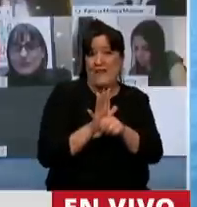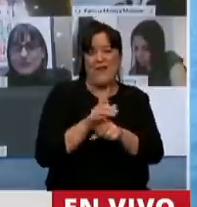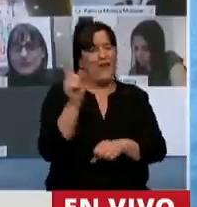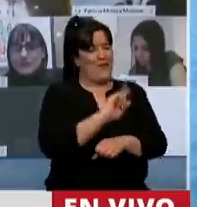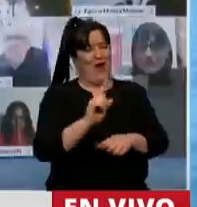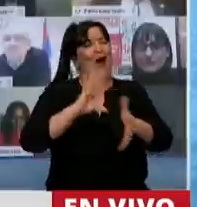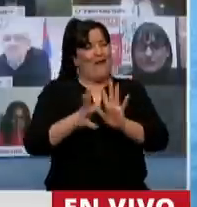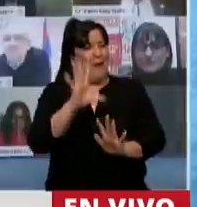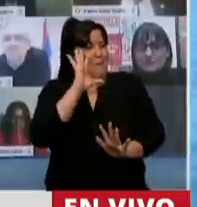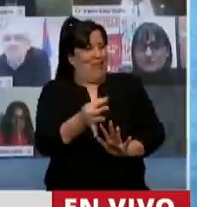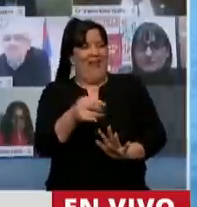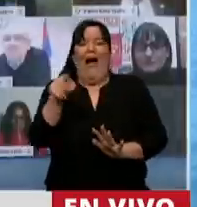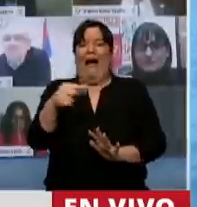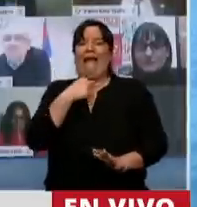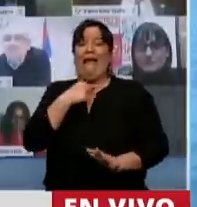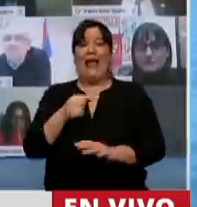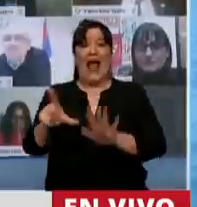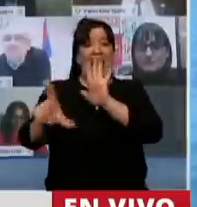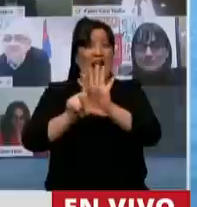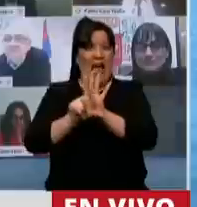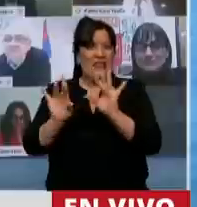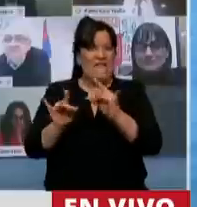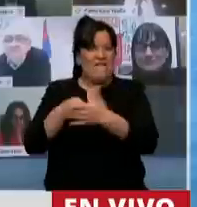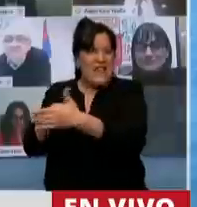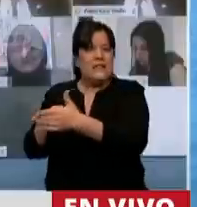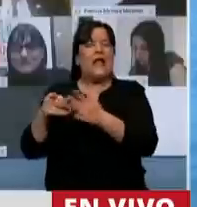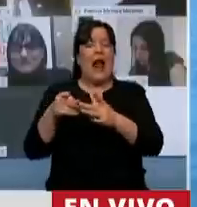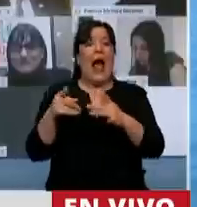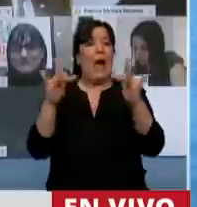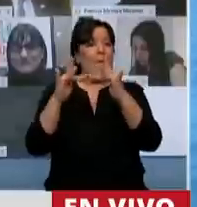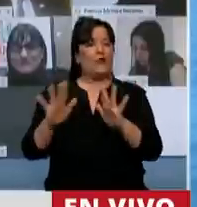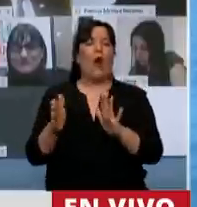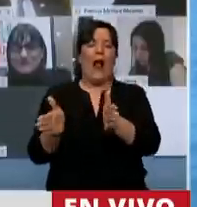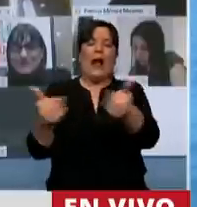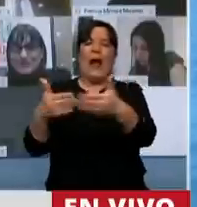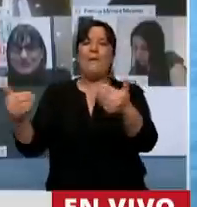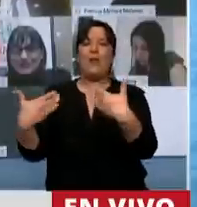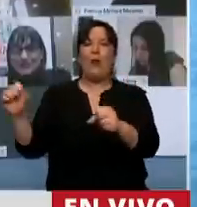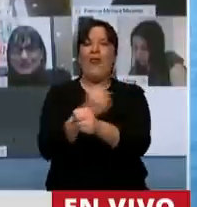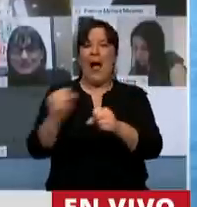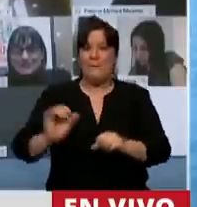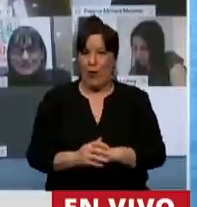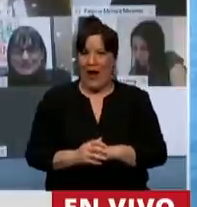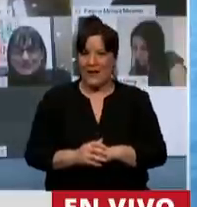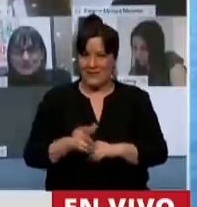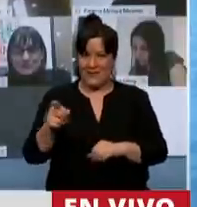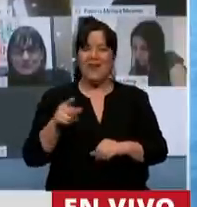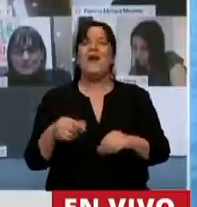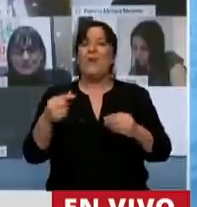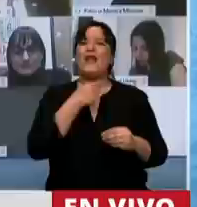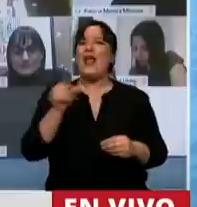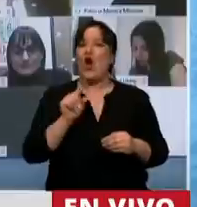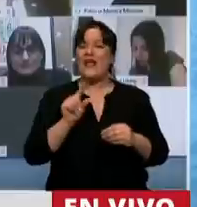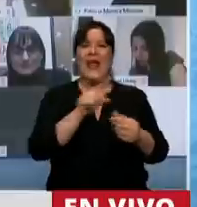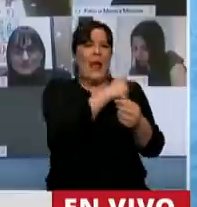forma de lograr las leyes duras de un inconmensurable impacto inconstitucional para terminar con la división de poderes,